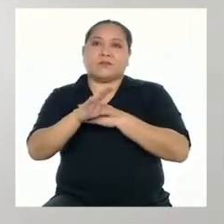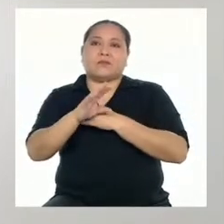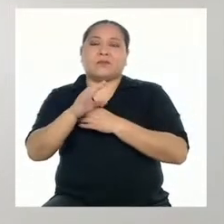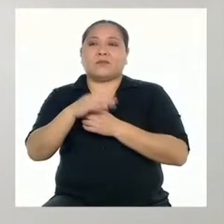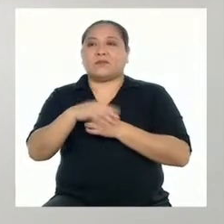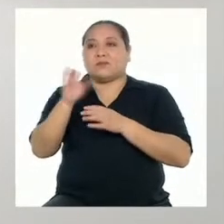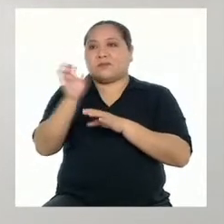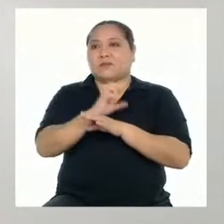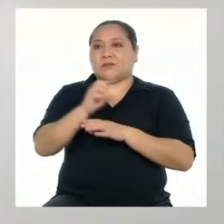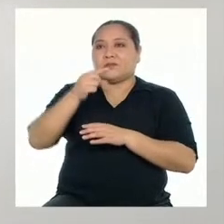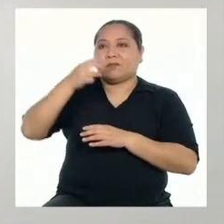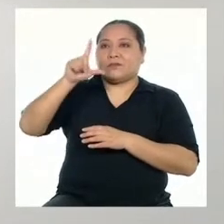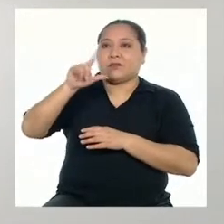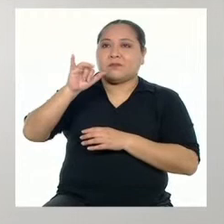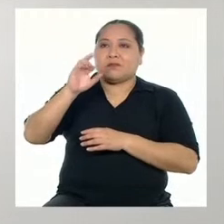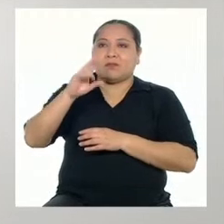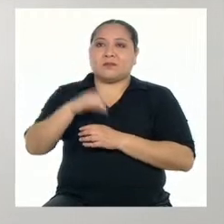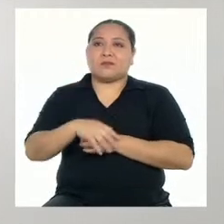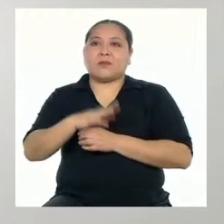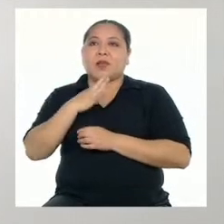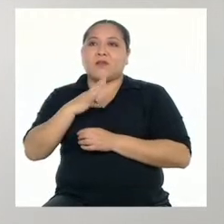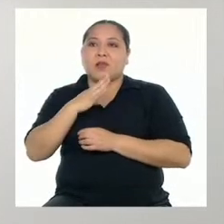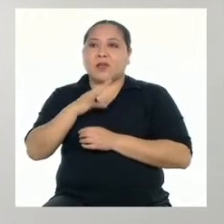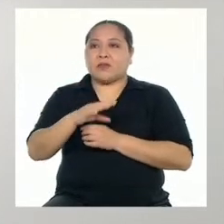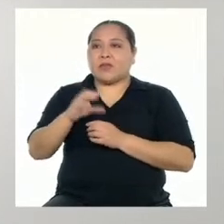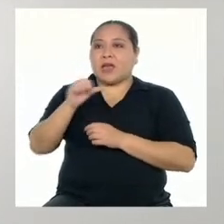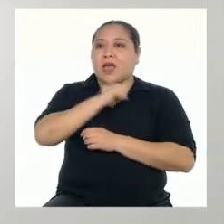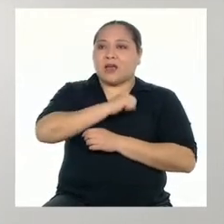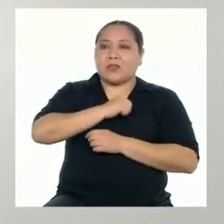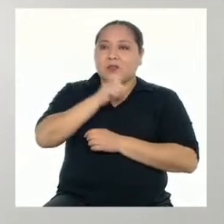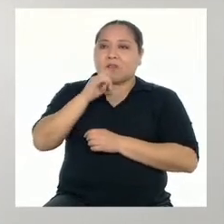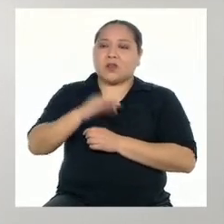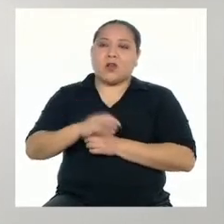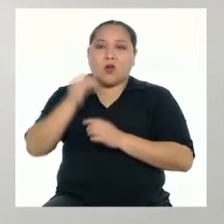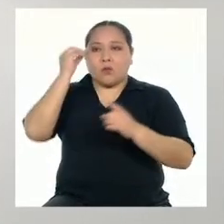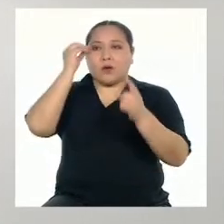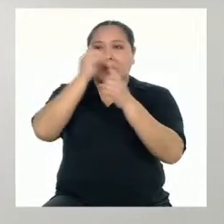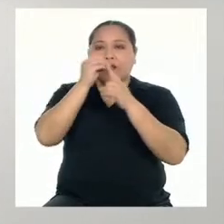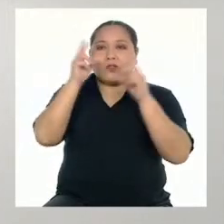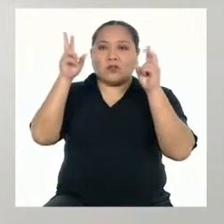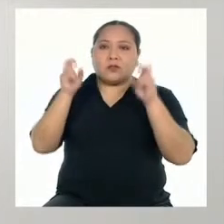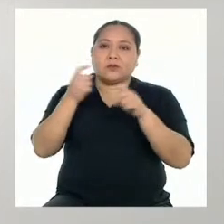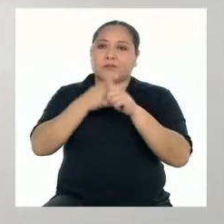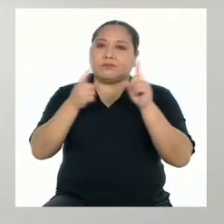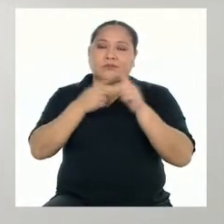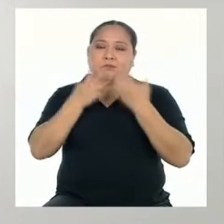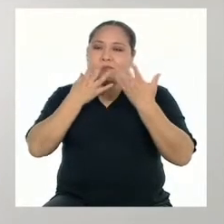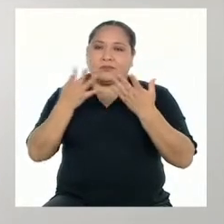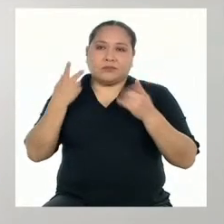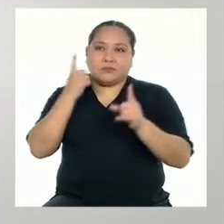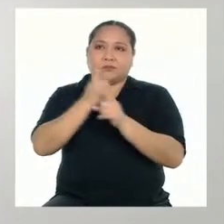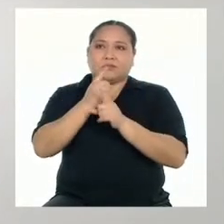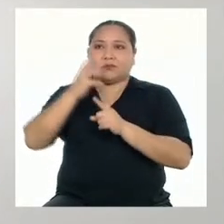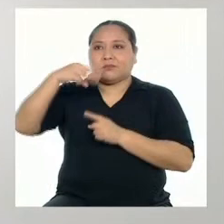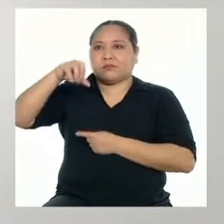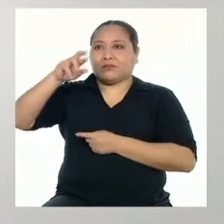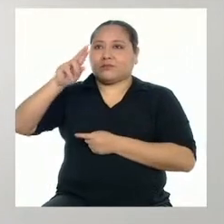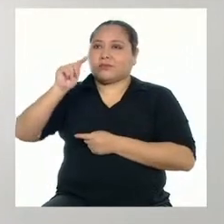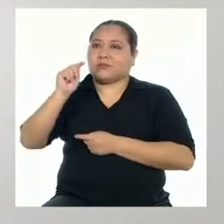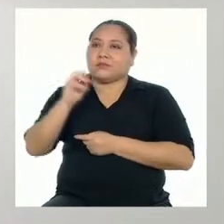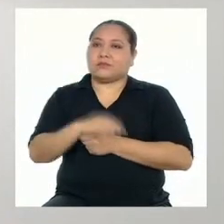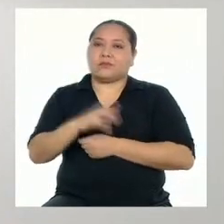lírico, actitud lírica, objeto y tema, pero sin los elementos formales, métrica,